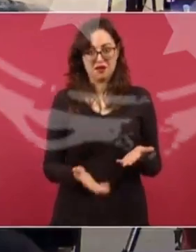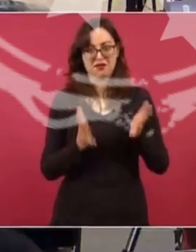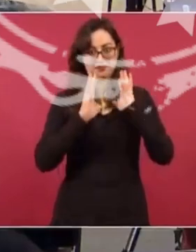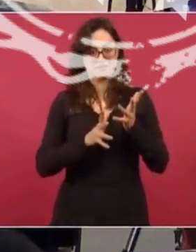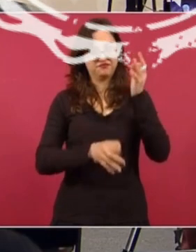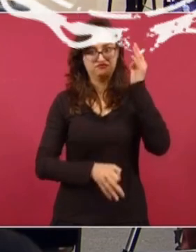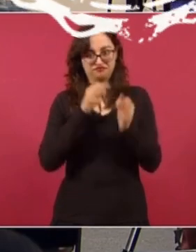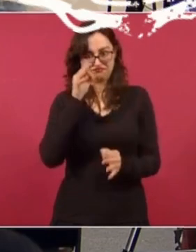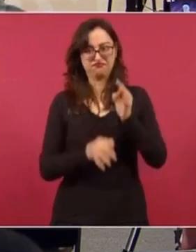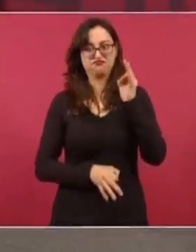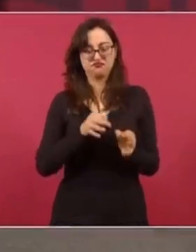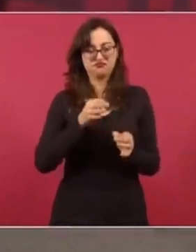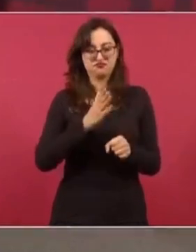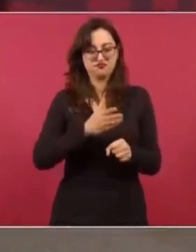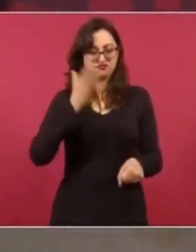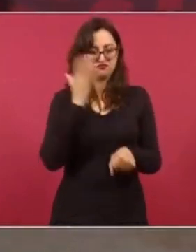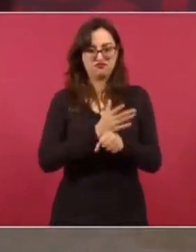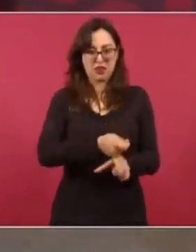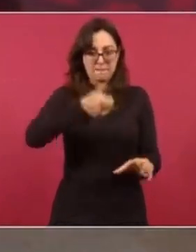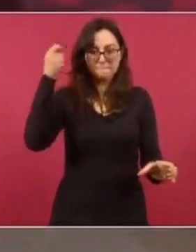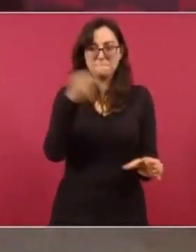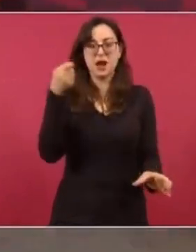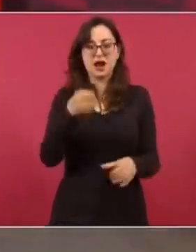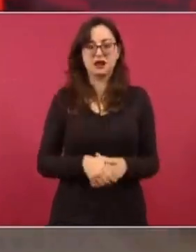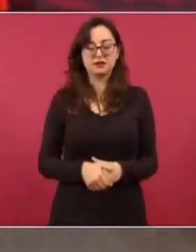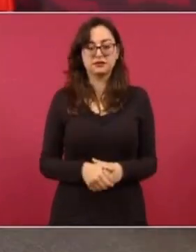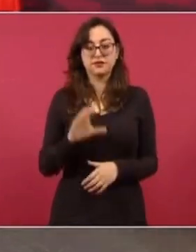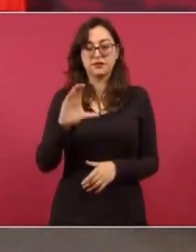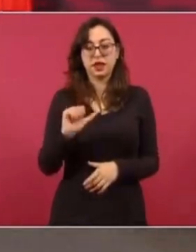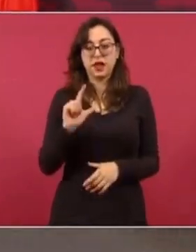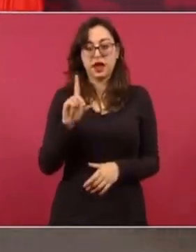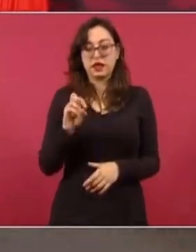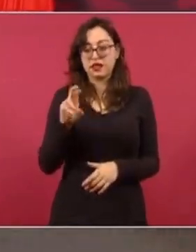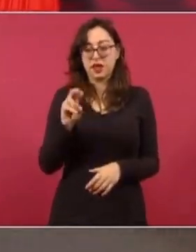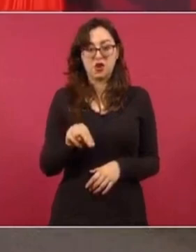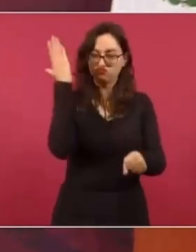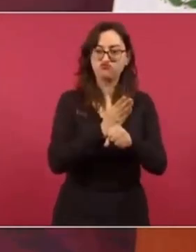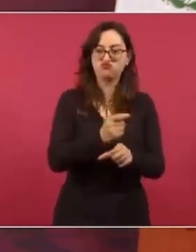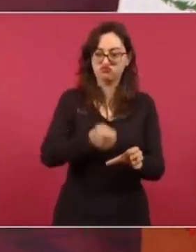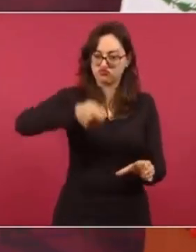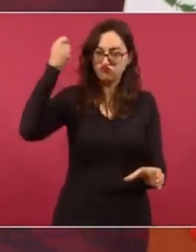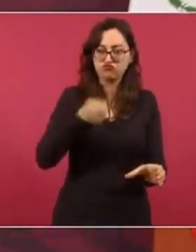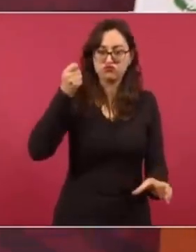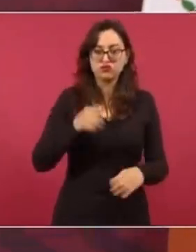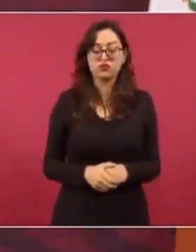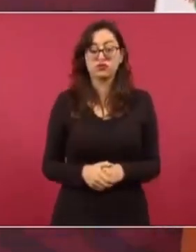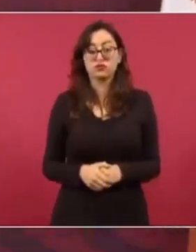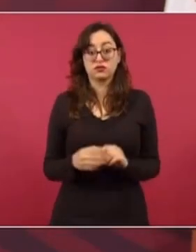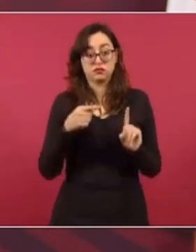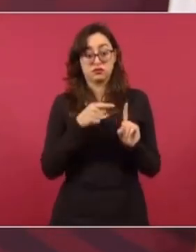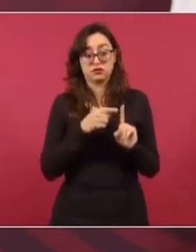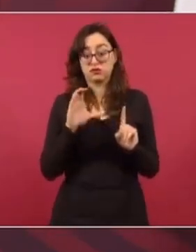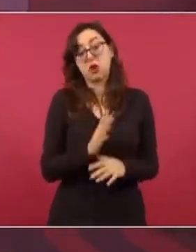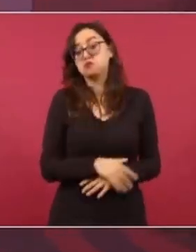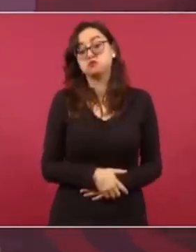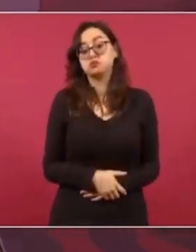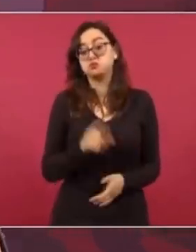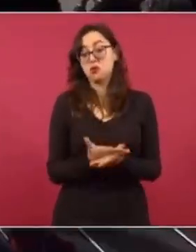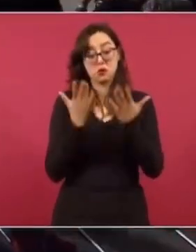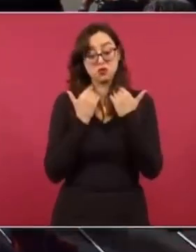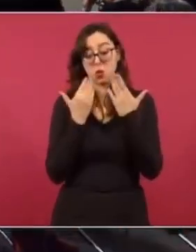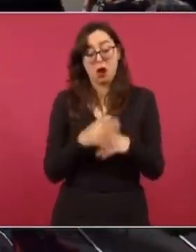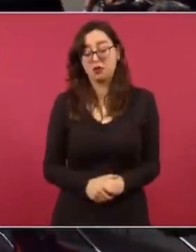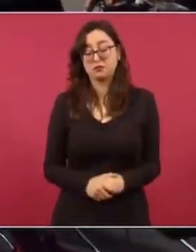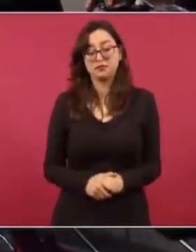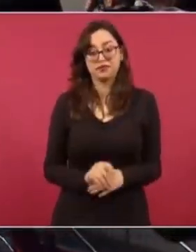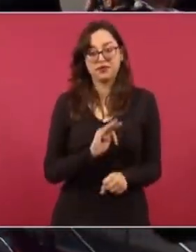García Luna, y sale Felipe Calderón a defenderlo, dice Calderón, no les creo, no hay pruebas,